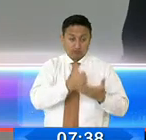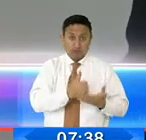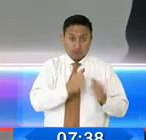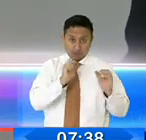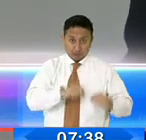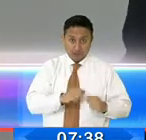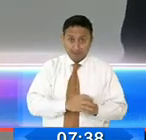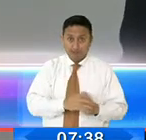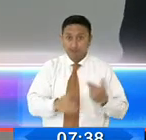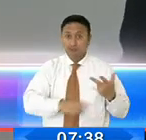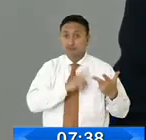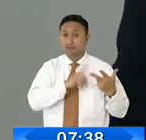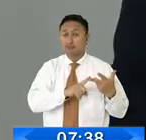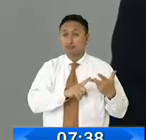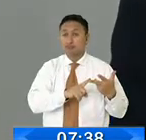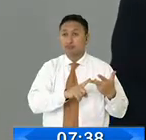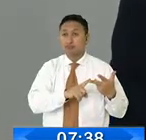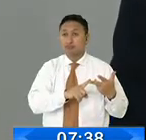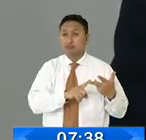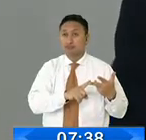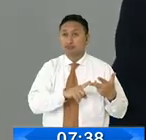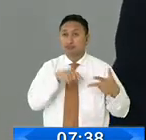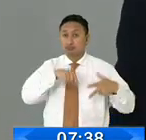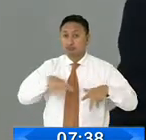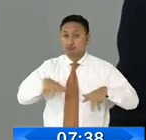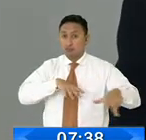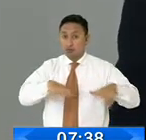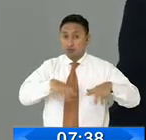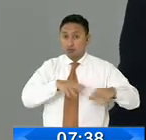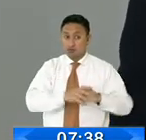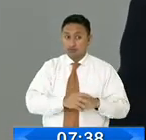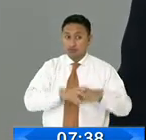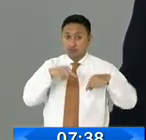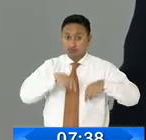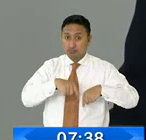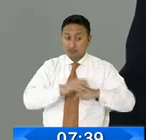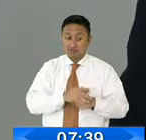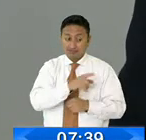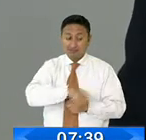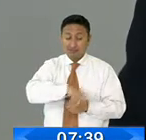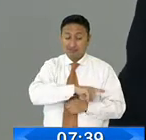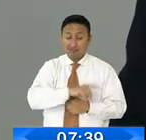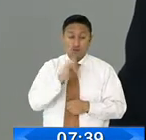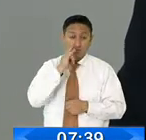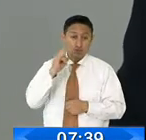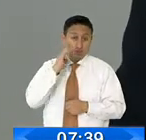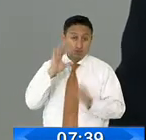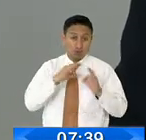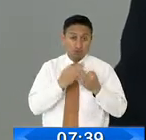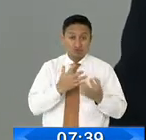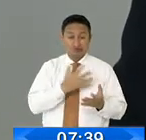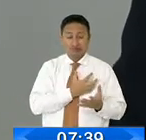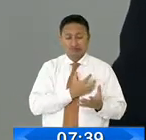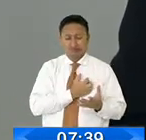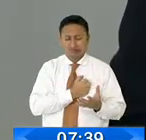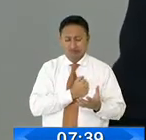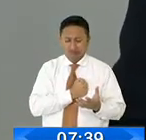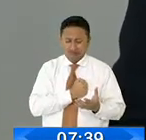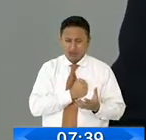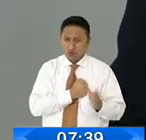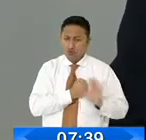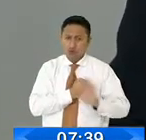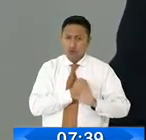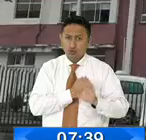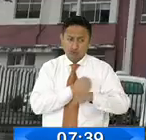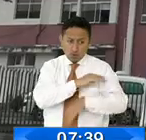a través de esta labor, nosotros bajamos el sufrimiento que no es solamente de un niño, es de los